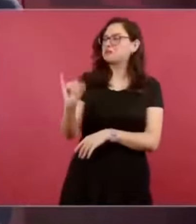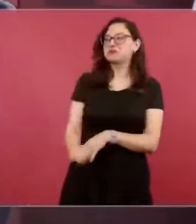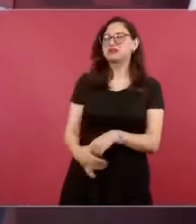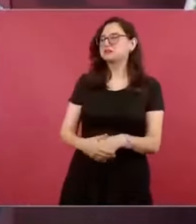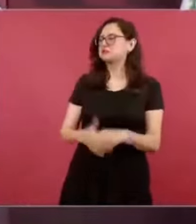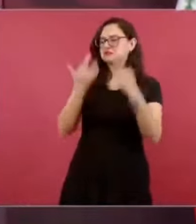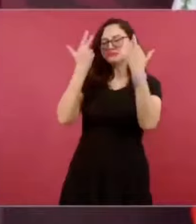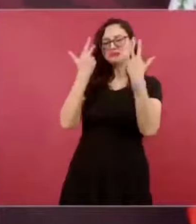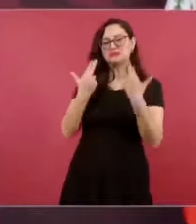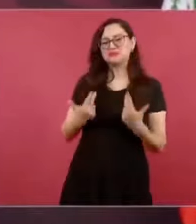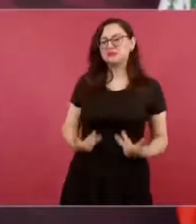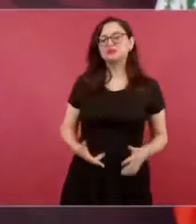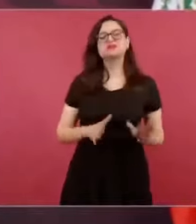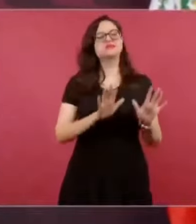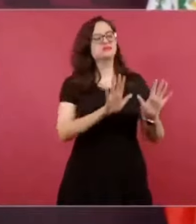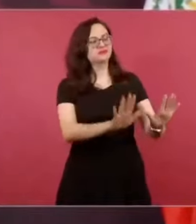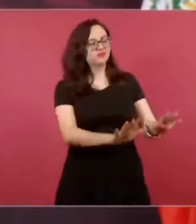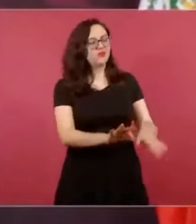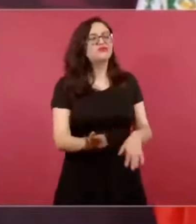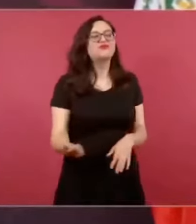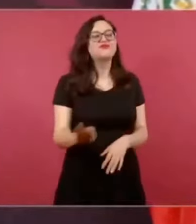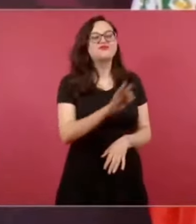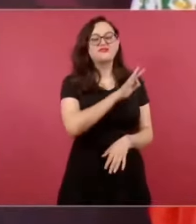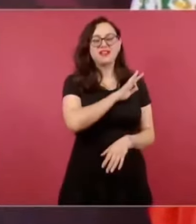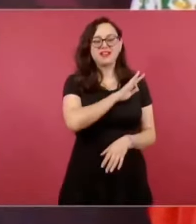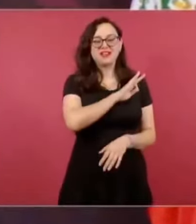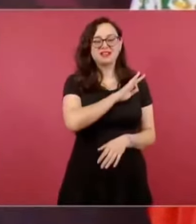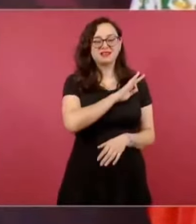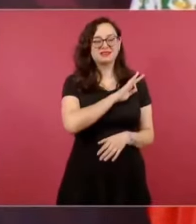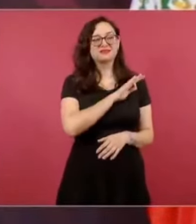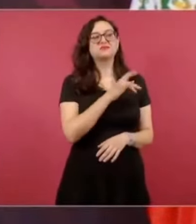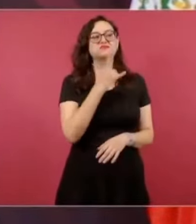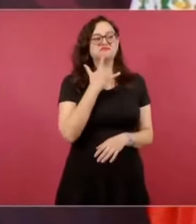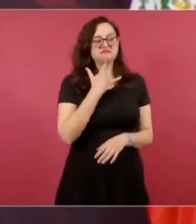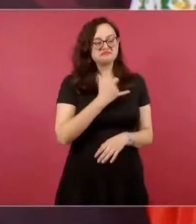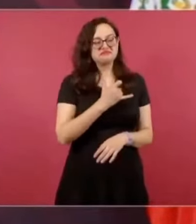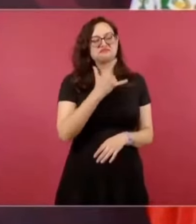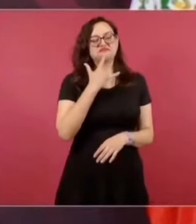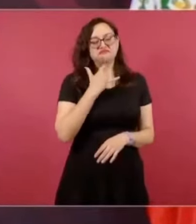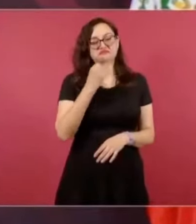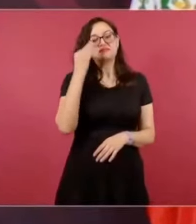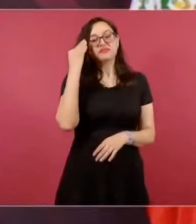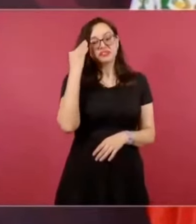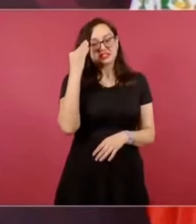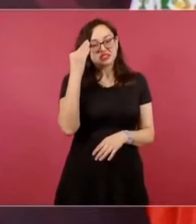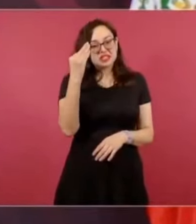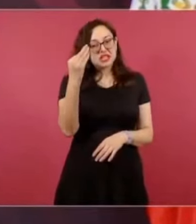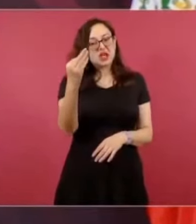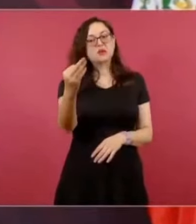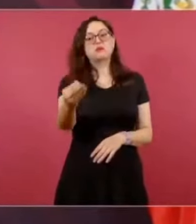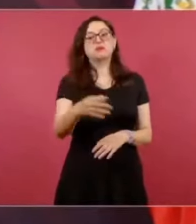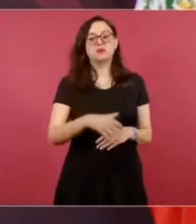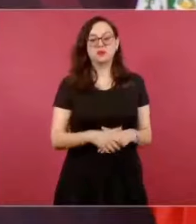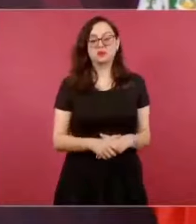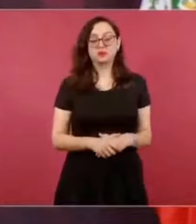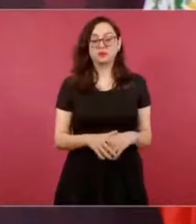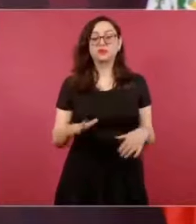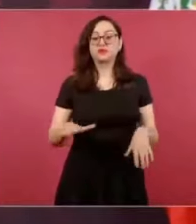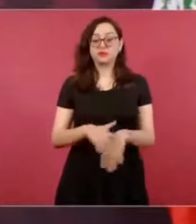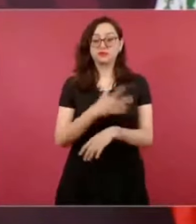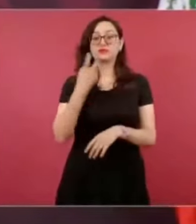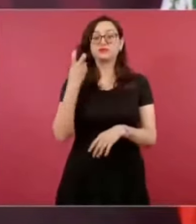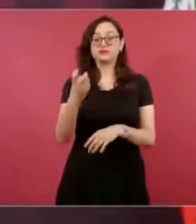poder, nada más que lleva tiempo y por eso fue la revolución de las